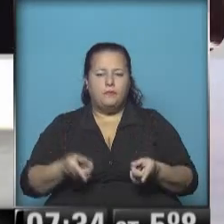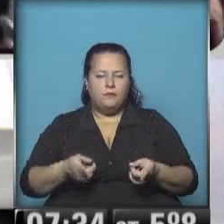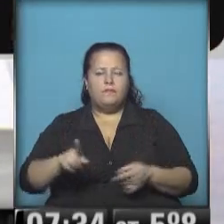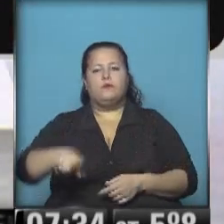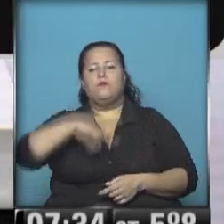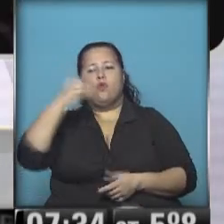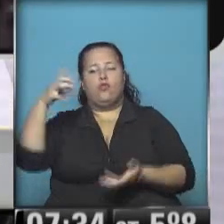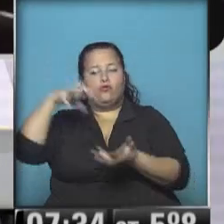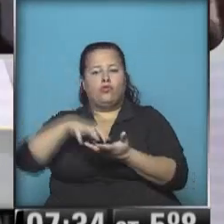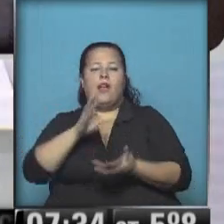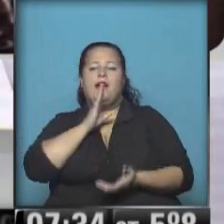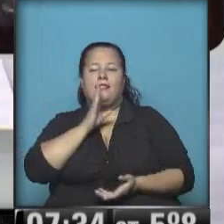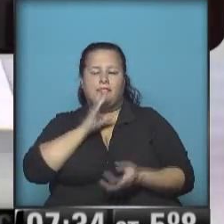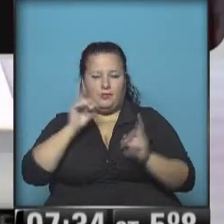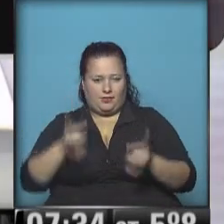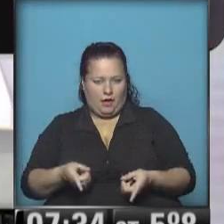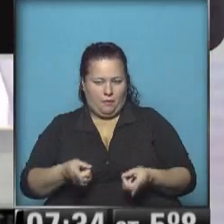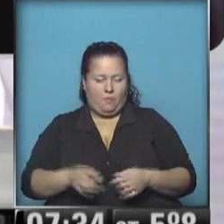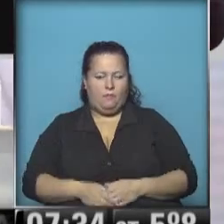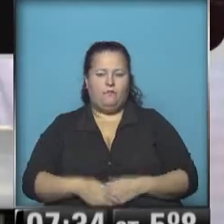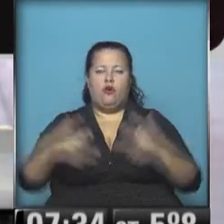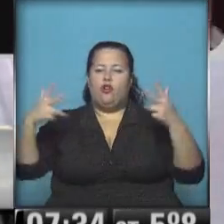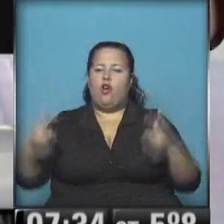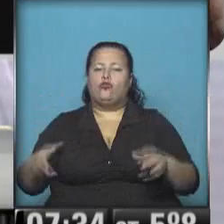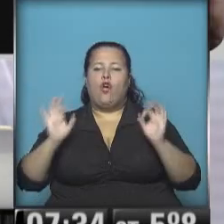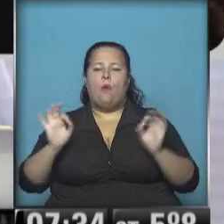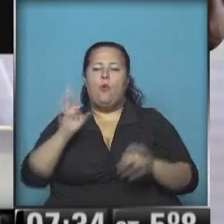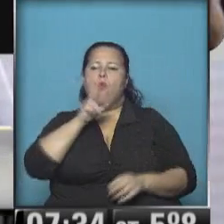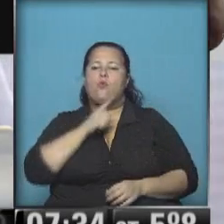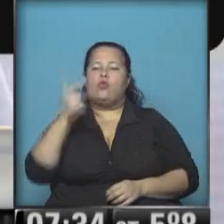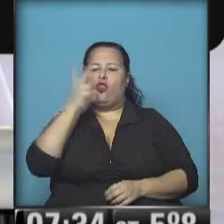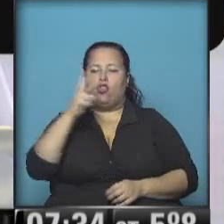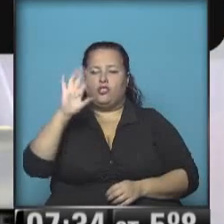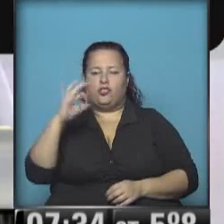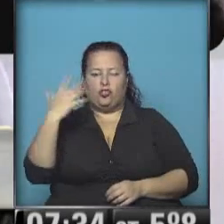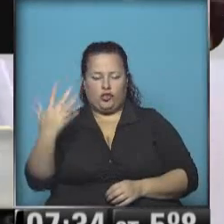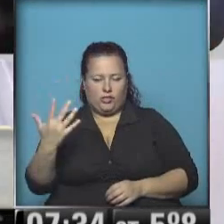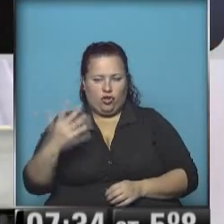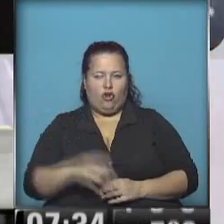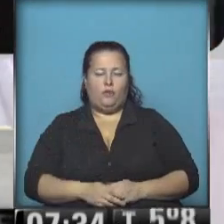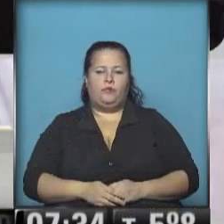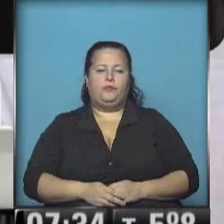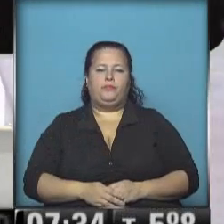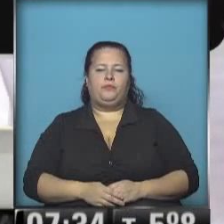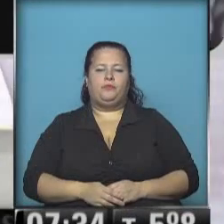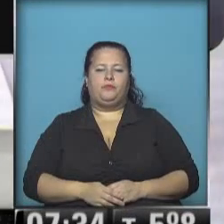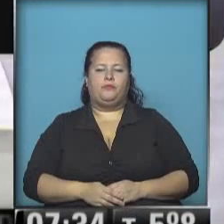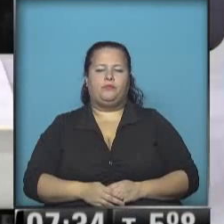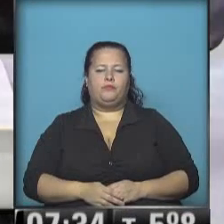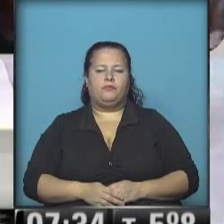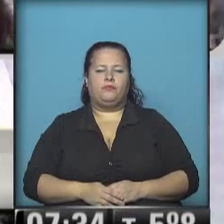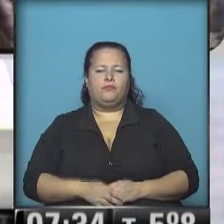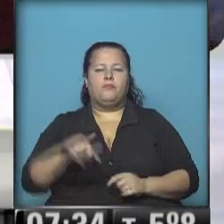la planta en el Seiza, el corte total de la Ruta 205, y la silla nos estamos